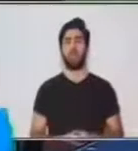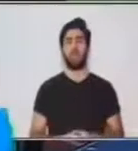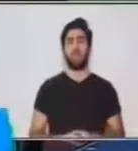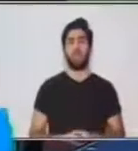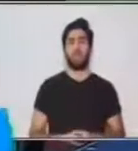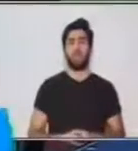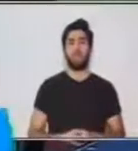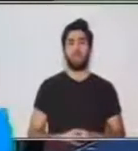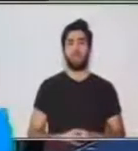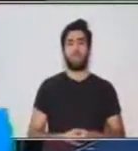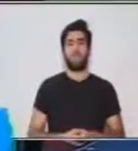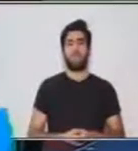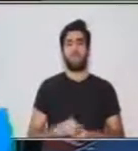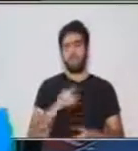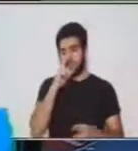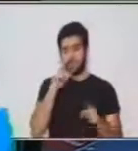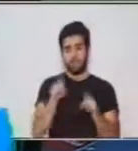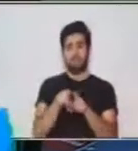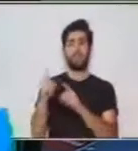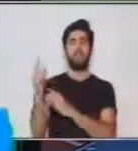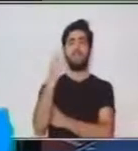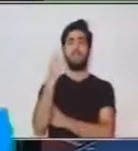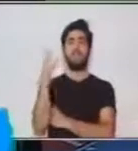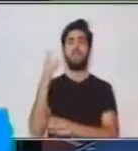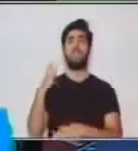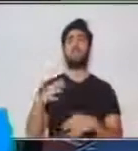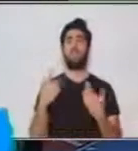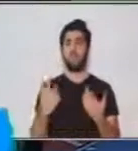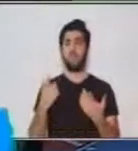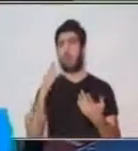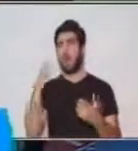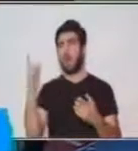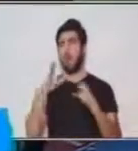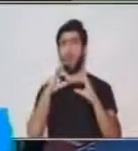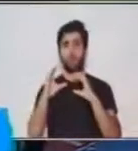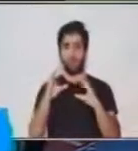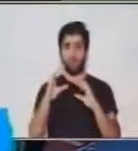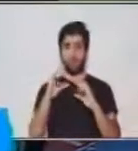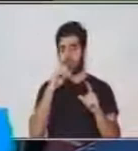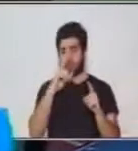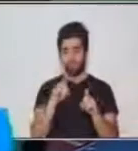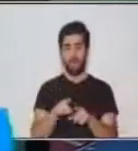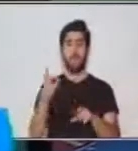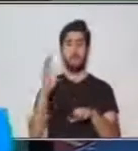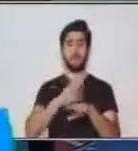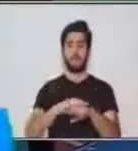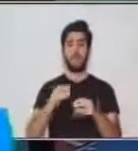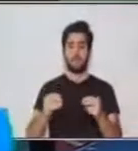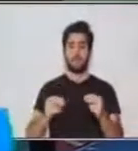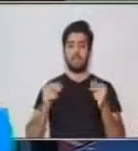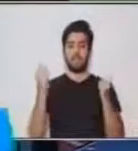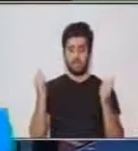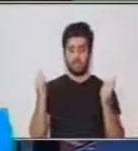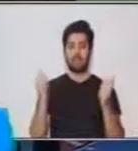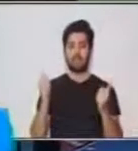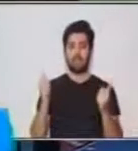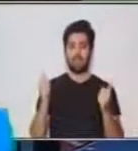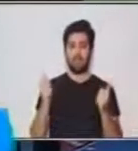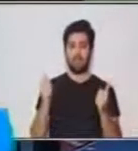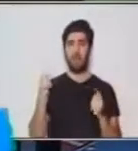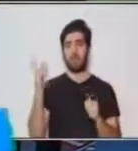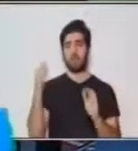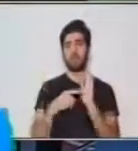muy importante en el registro informal. Nuestra comunicación es más espontánea, porque al final representa